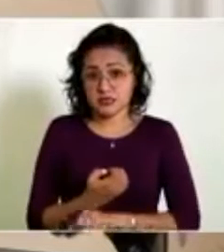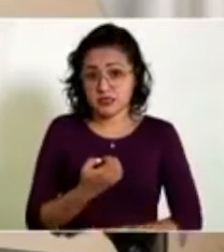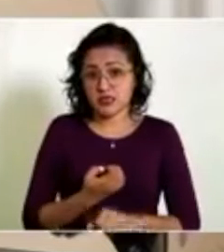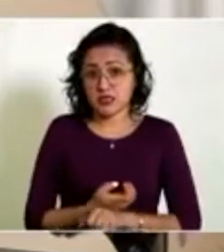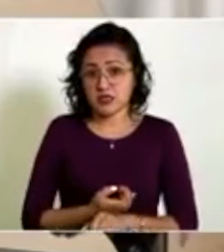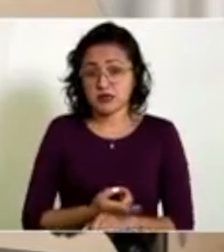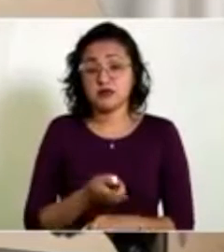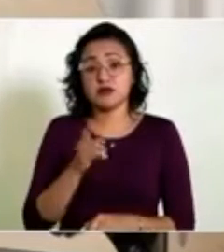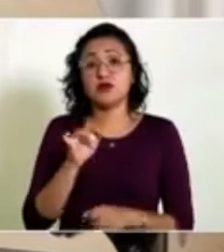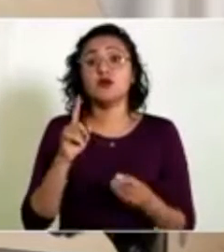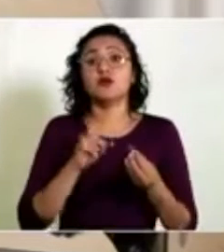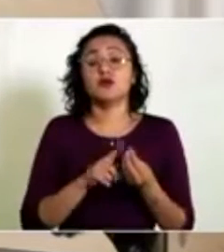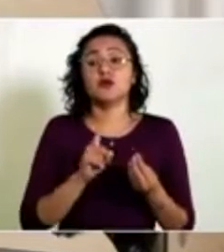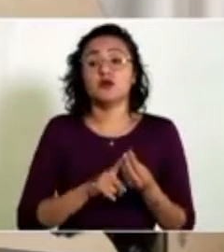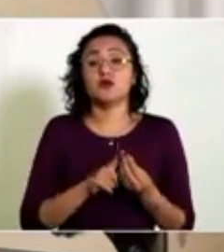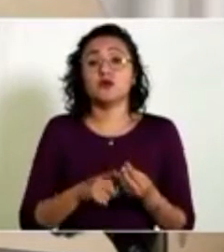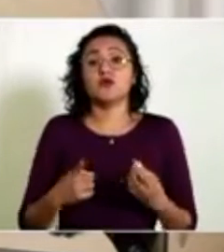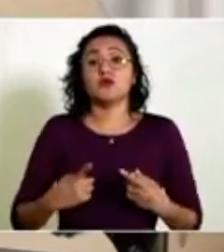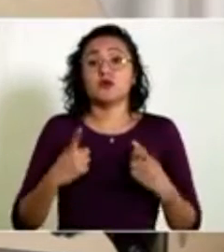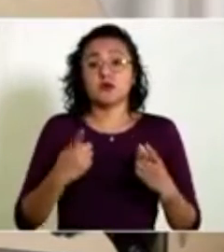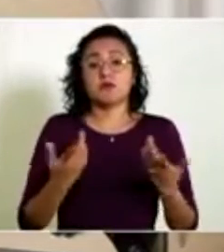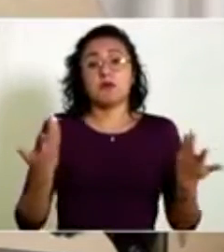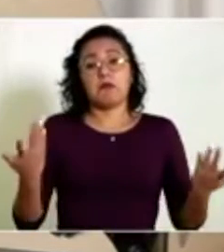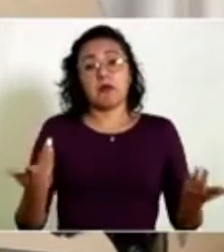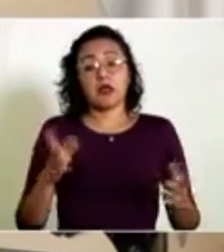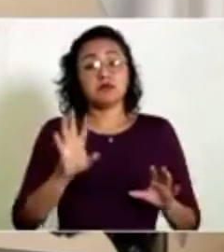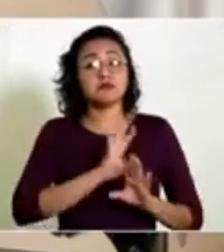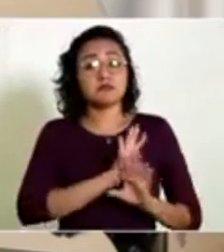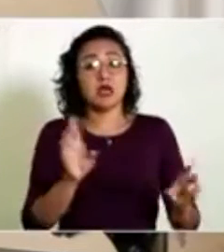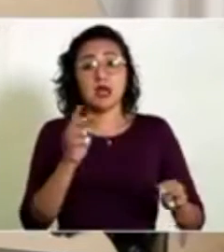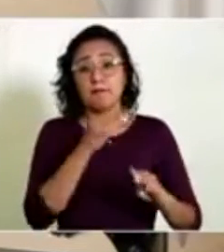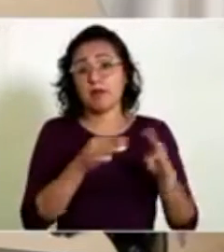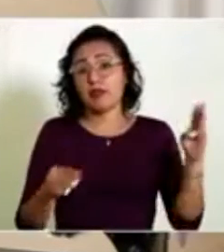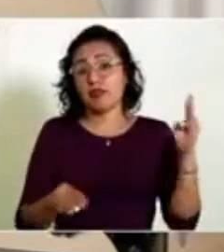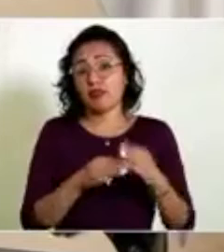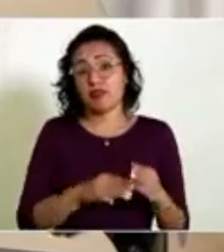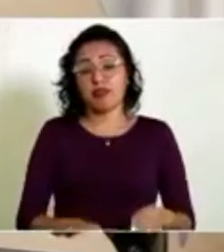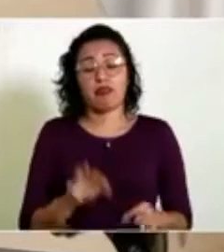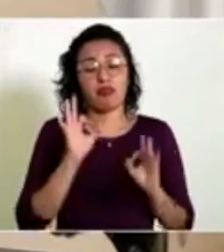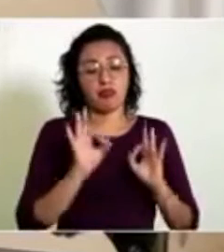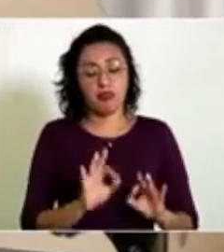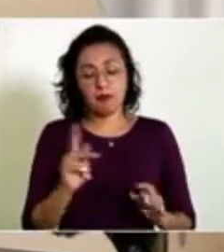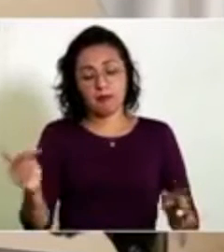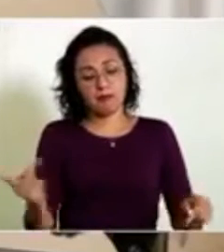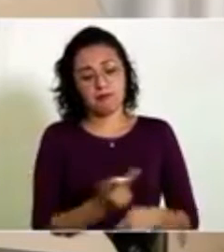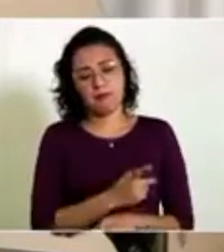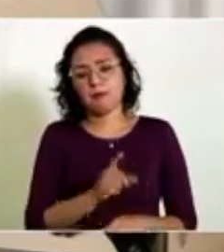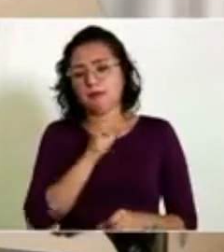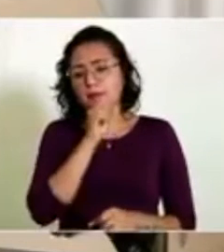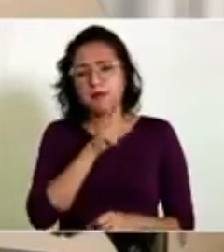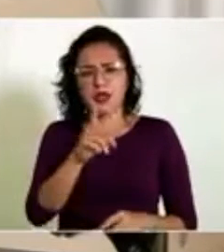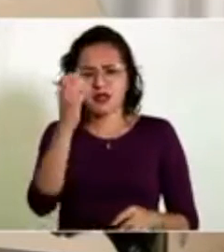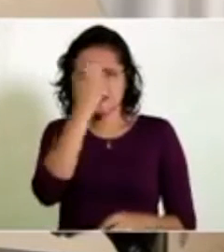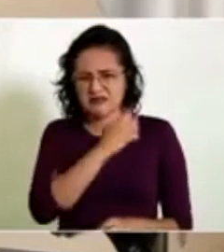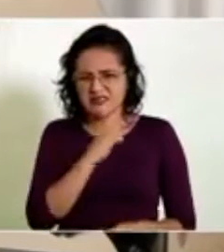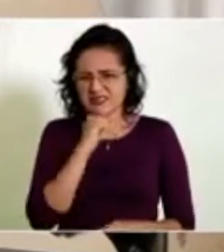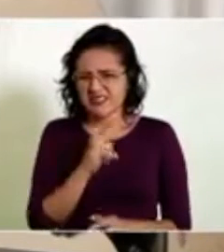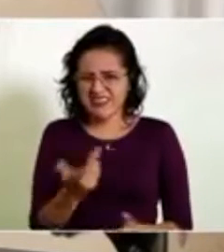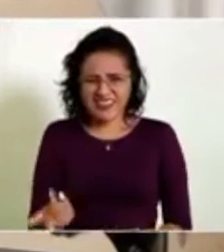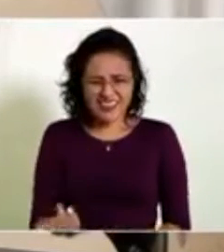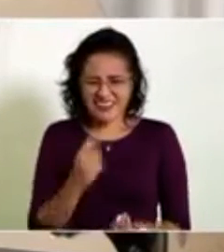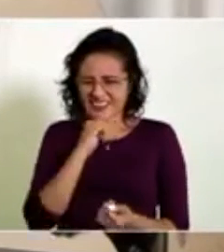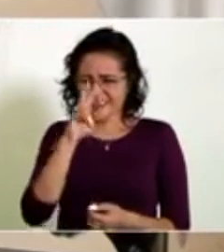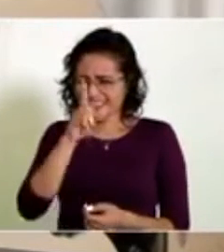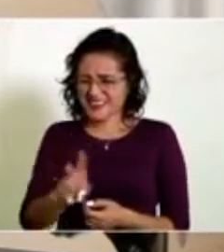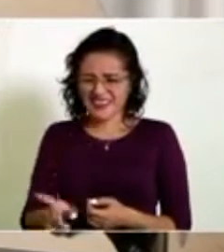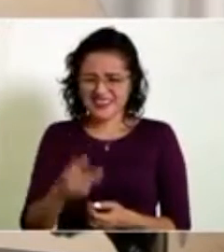donde les acreditaron haber cursado materias sin que hayan cargado ningún examen, ellos no hicieron ningún